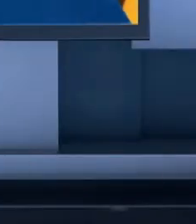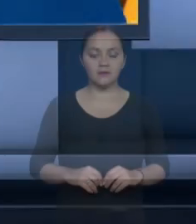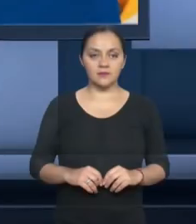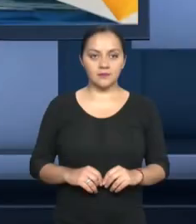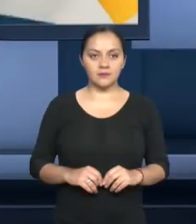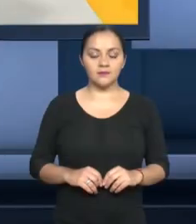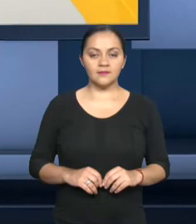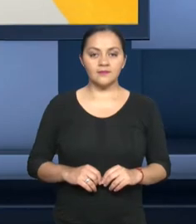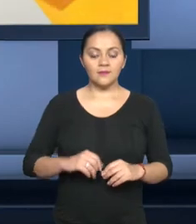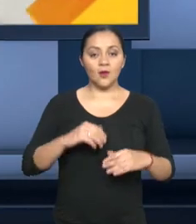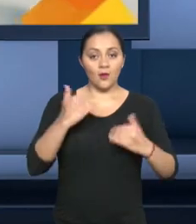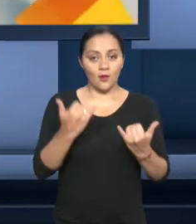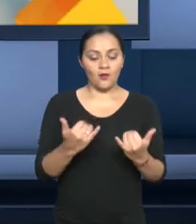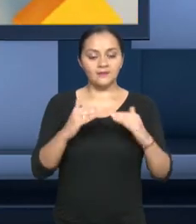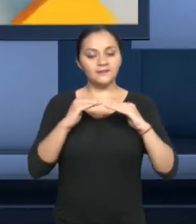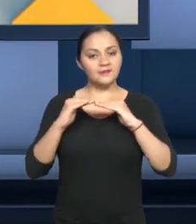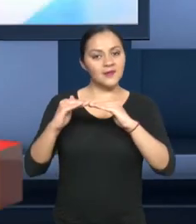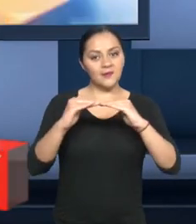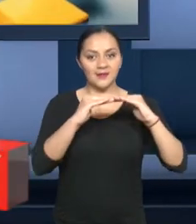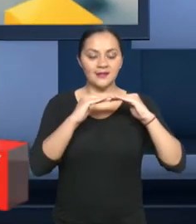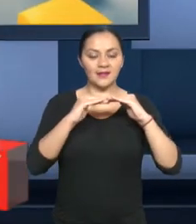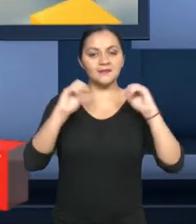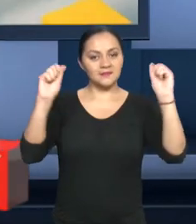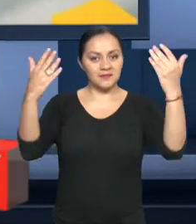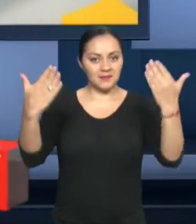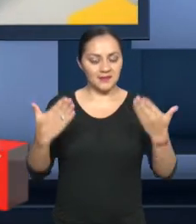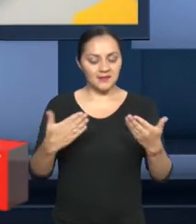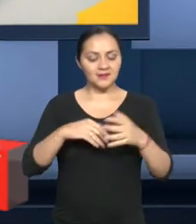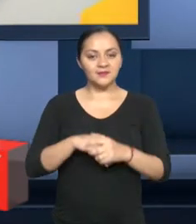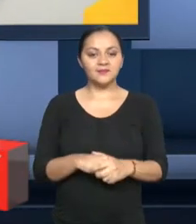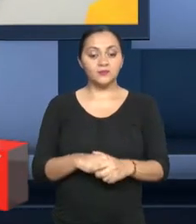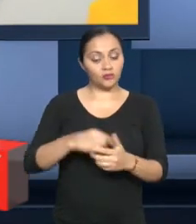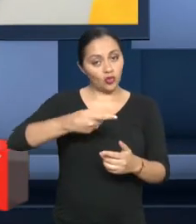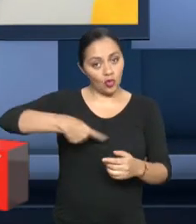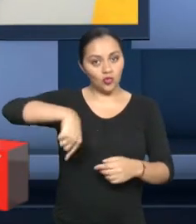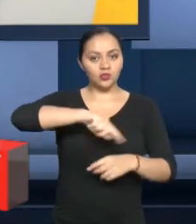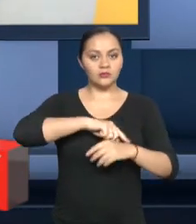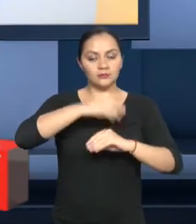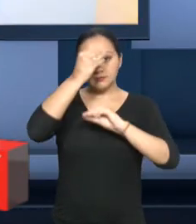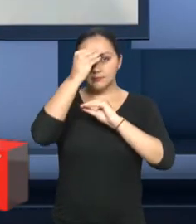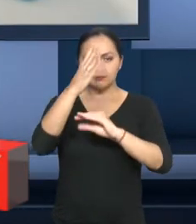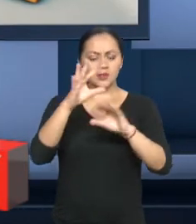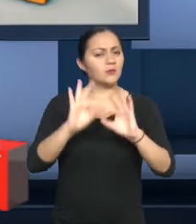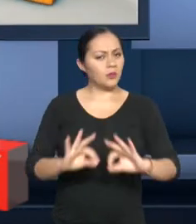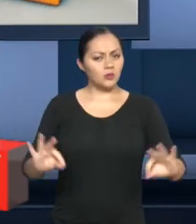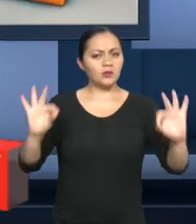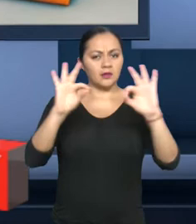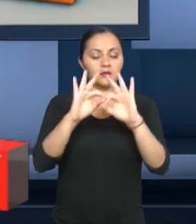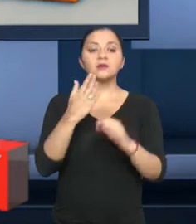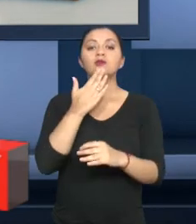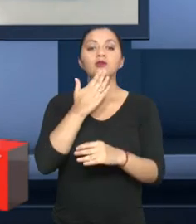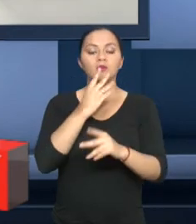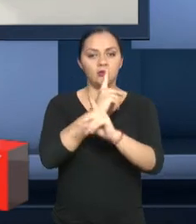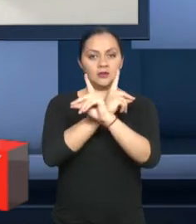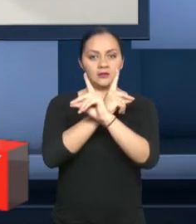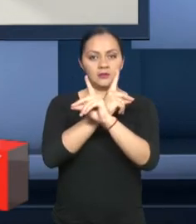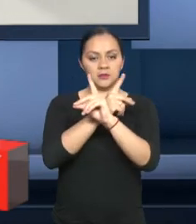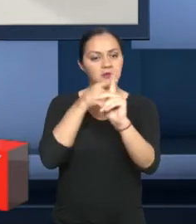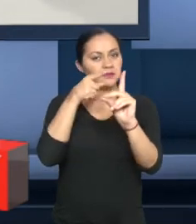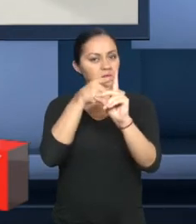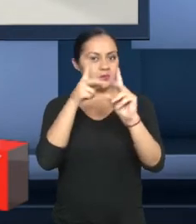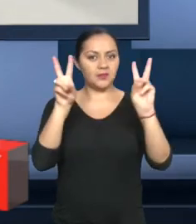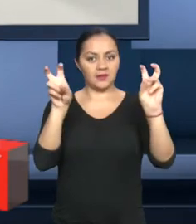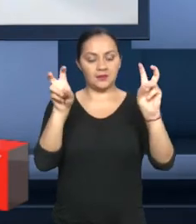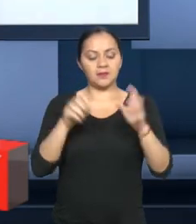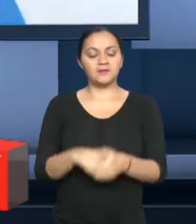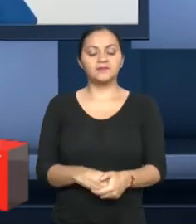Construyendo Igualdad les da la más cordial bienvenida. Juntos conoceremos importante información que nos orientará en el ámbito de las discapacidades. Una